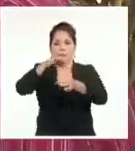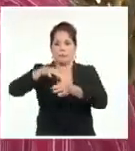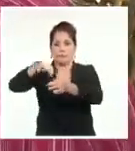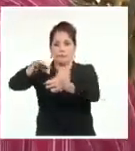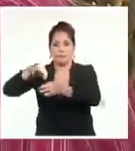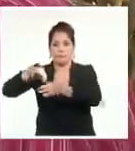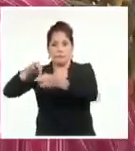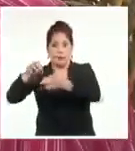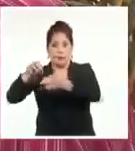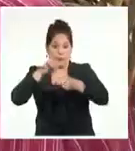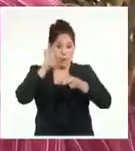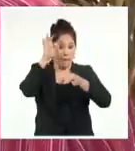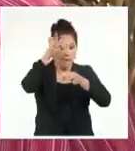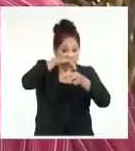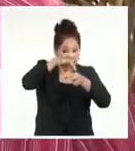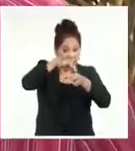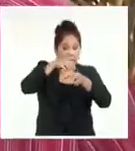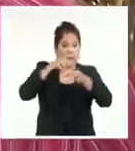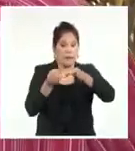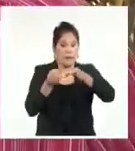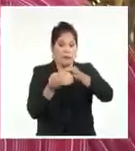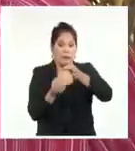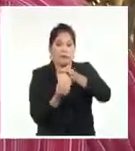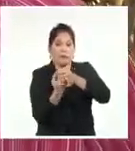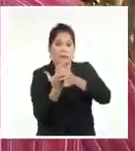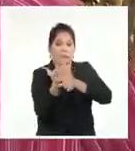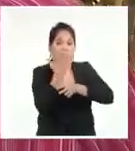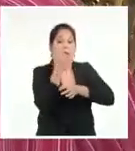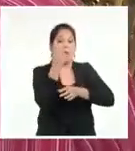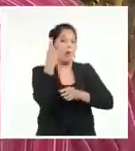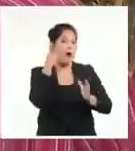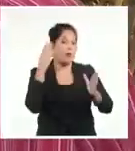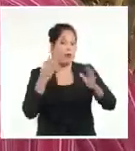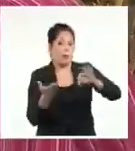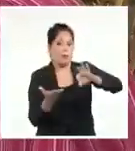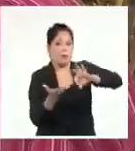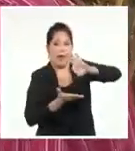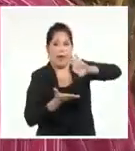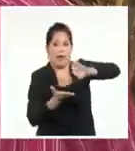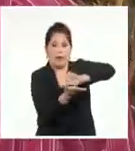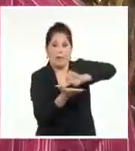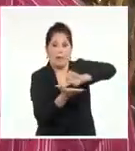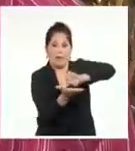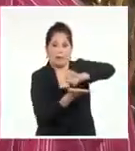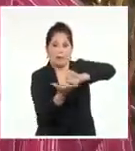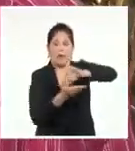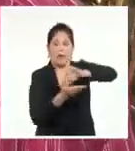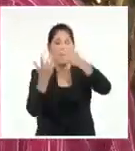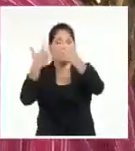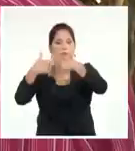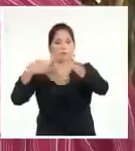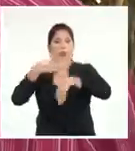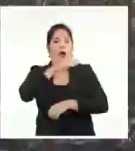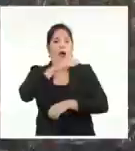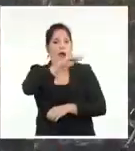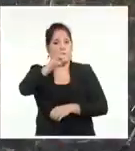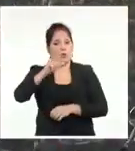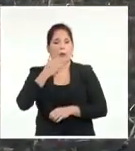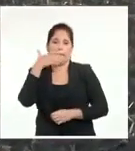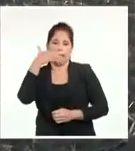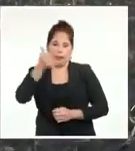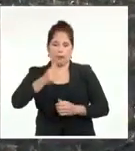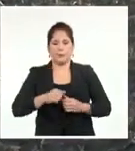retoños primeramente se corten con más de 12 meses, para buscar una mayor producción agrícola e industrial.